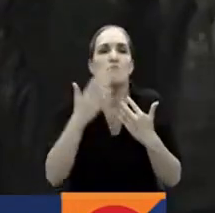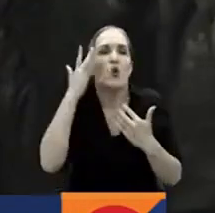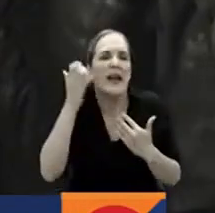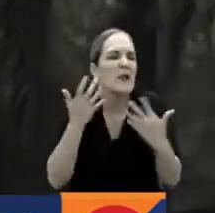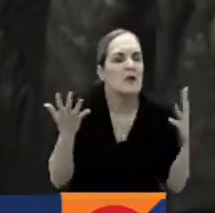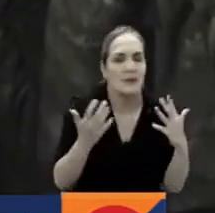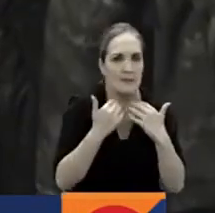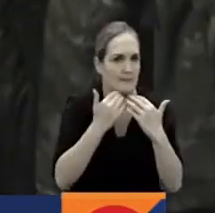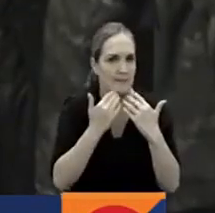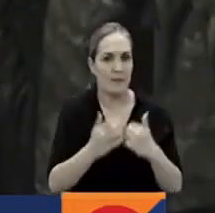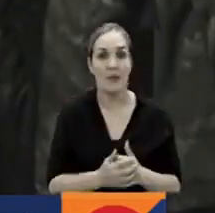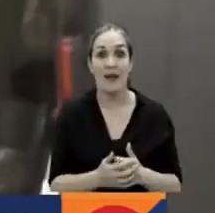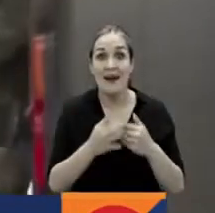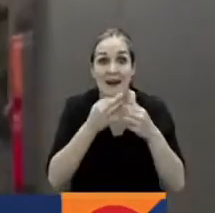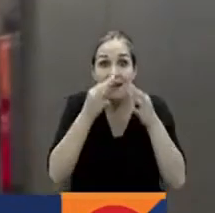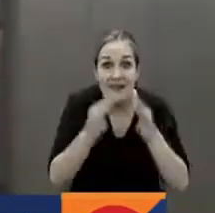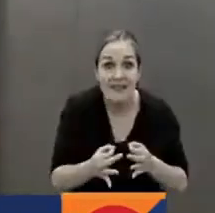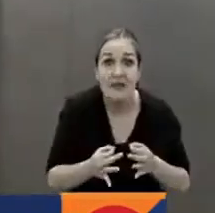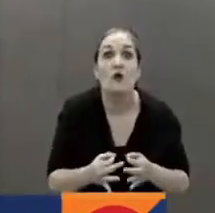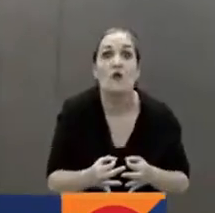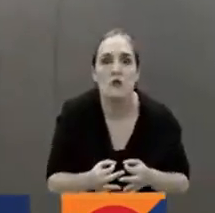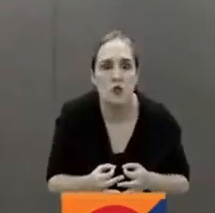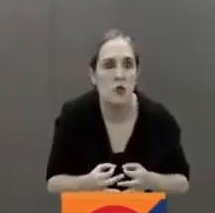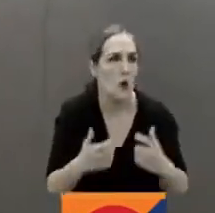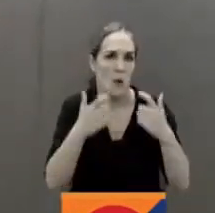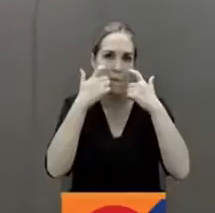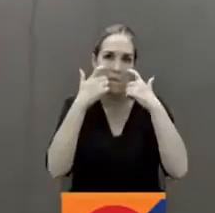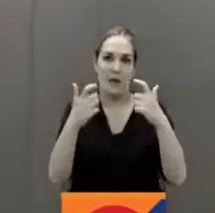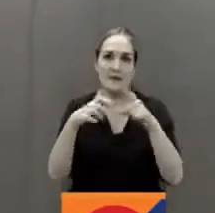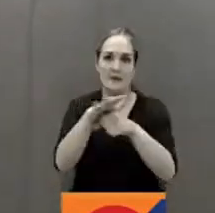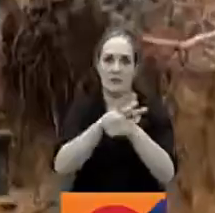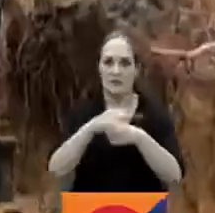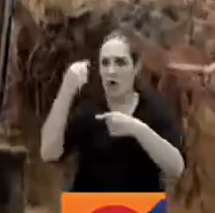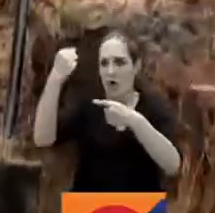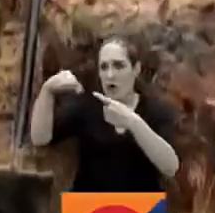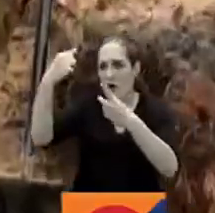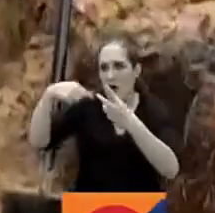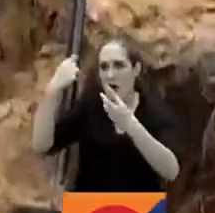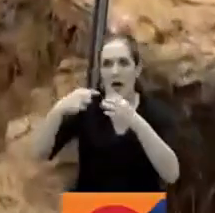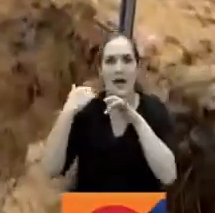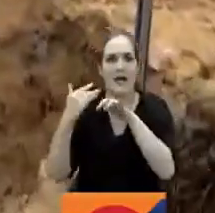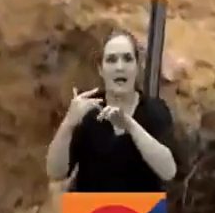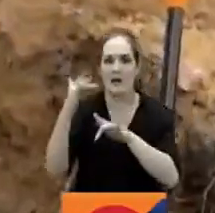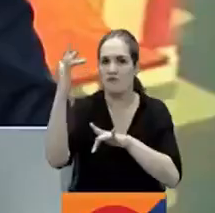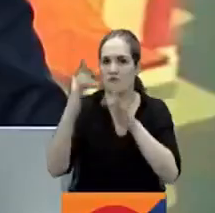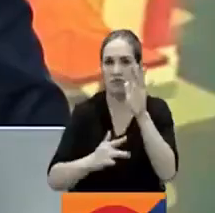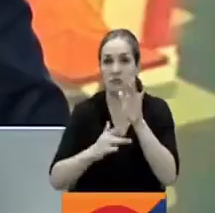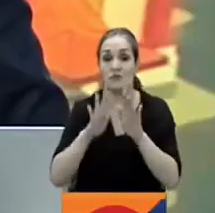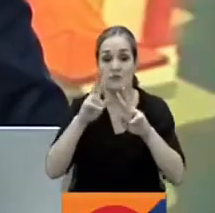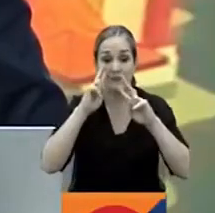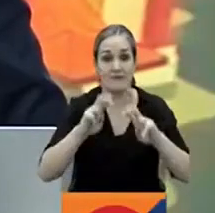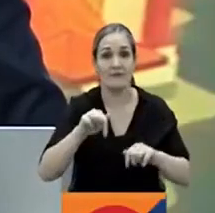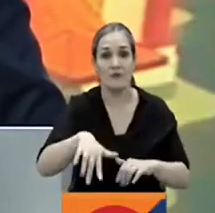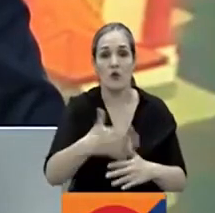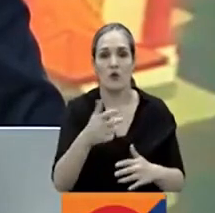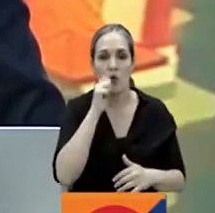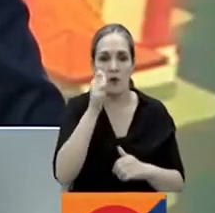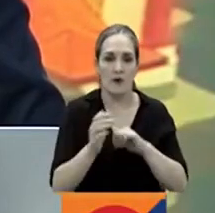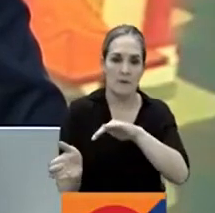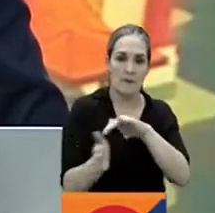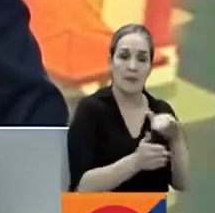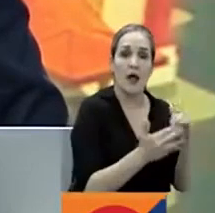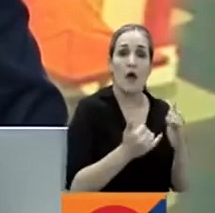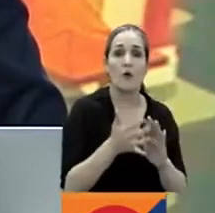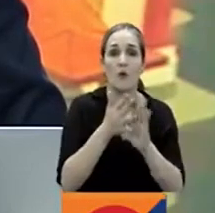De llegar a ser real el hecho sería uno más de los diversos crímenes de guerra investigados en Ucrania. Hablemos ahora de lo que pasa